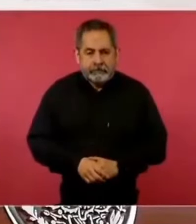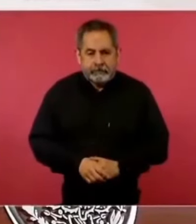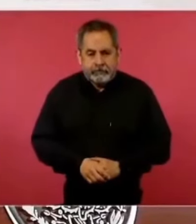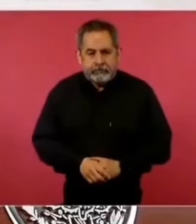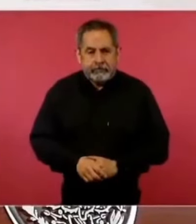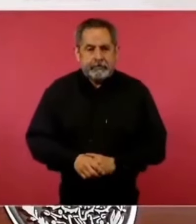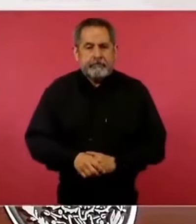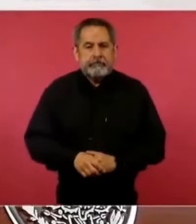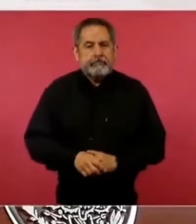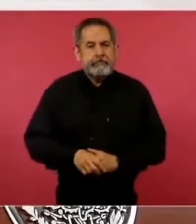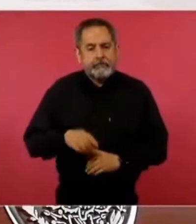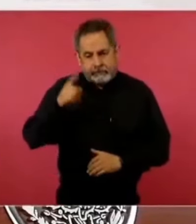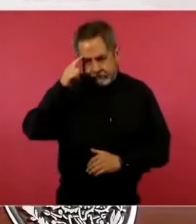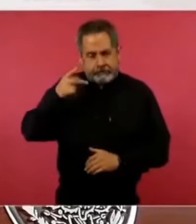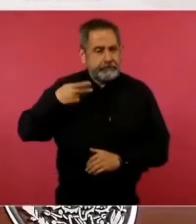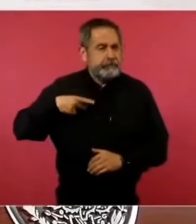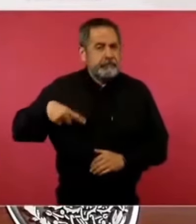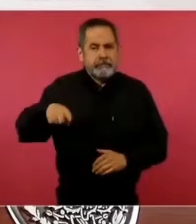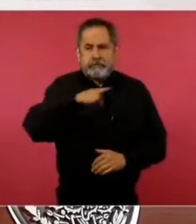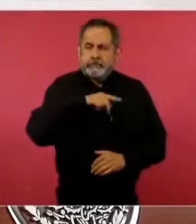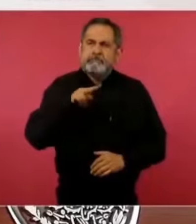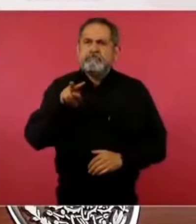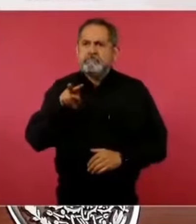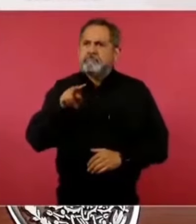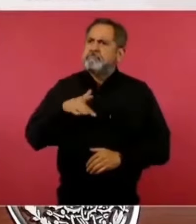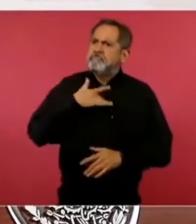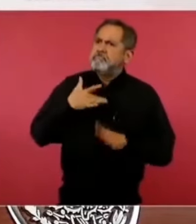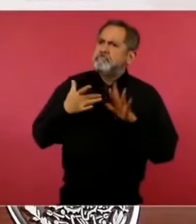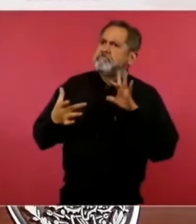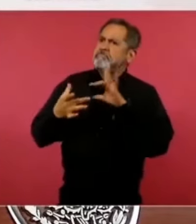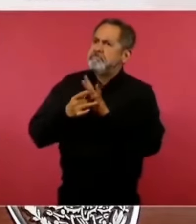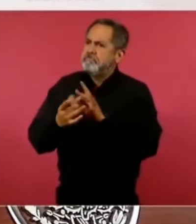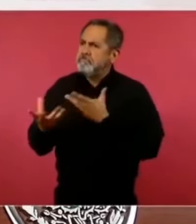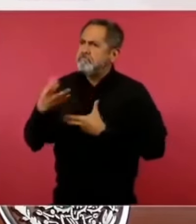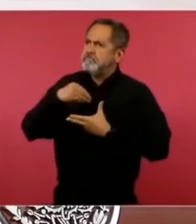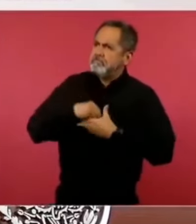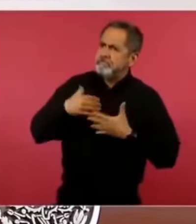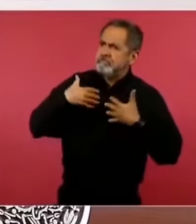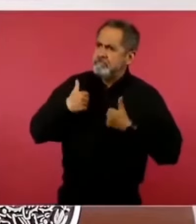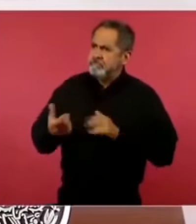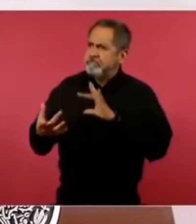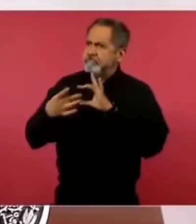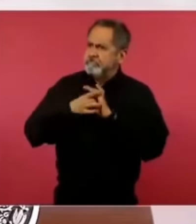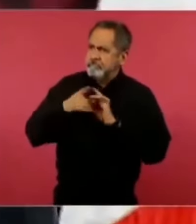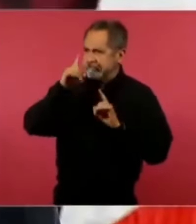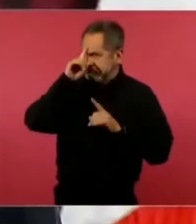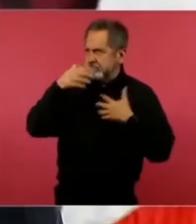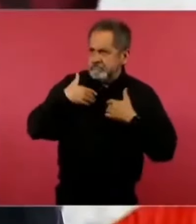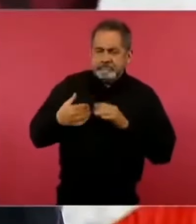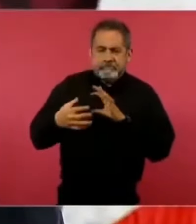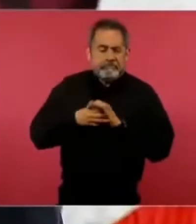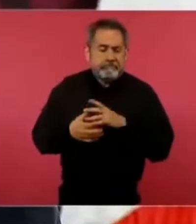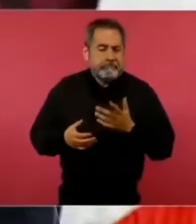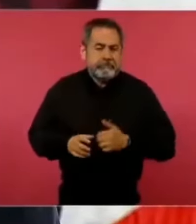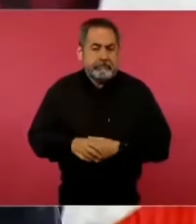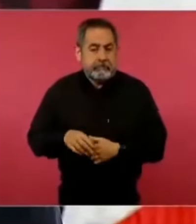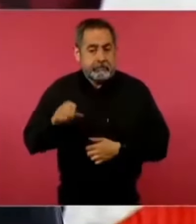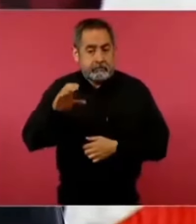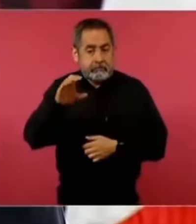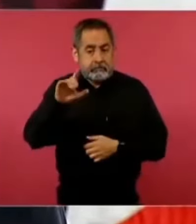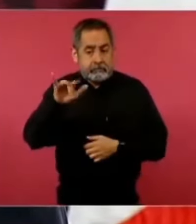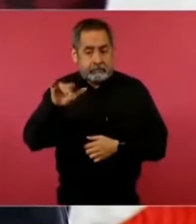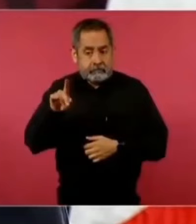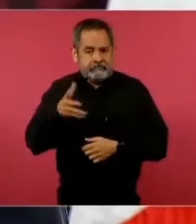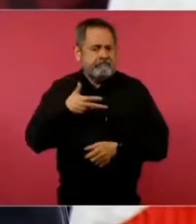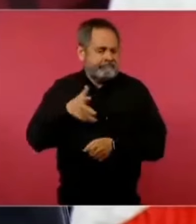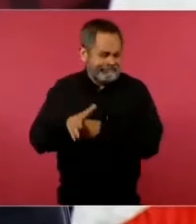expresarse, que la gente internalice las ideas. Entonces, Claudia tiene todo,